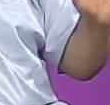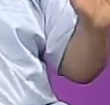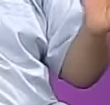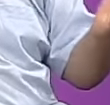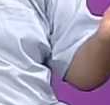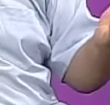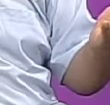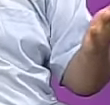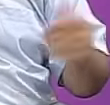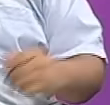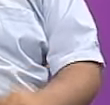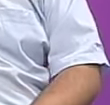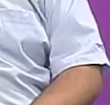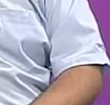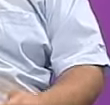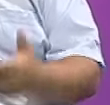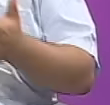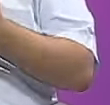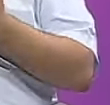condición de diversidad.